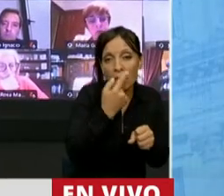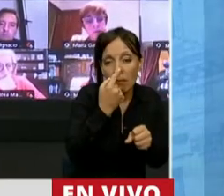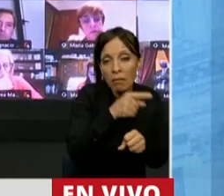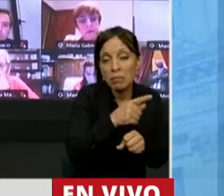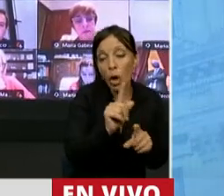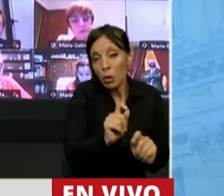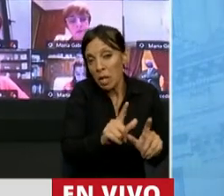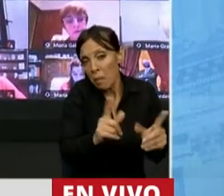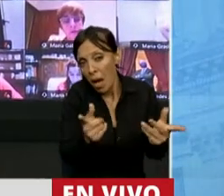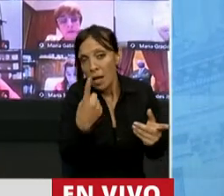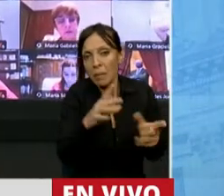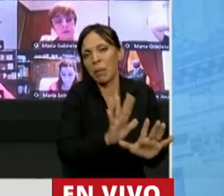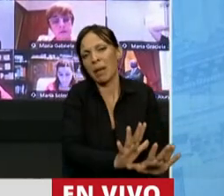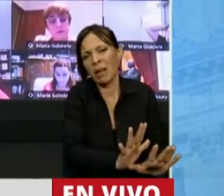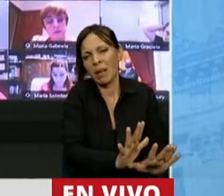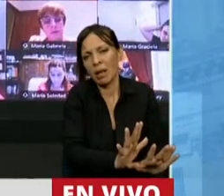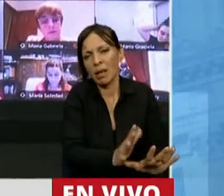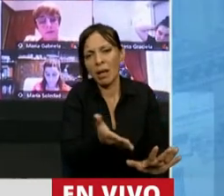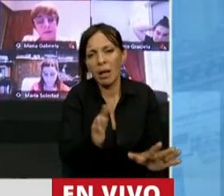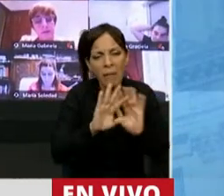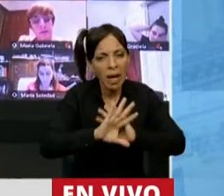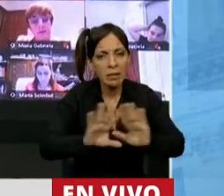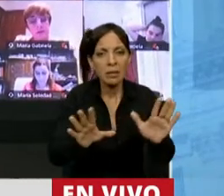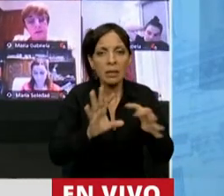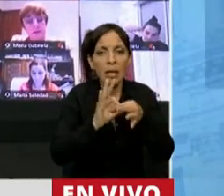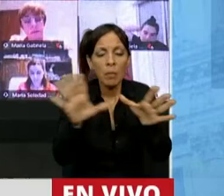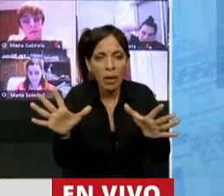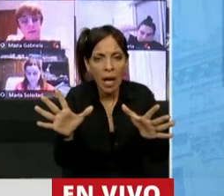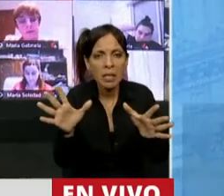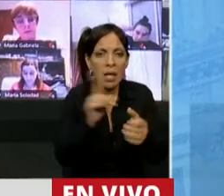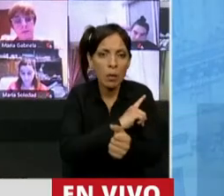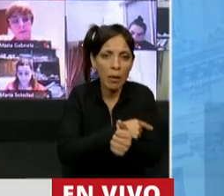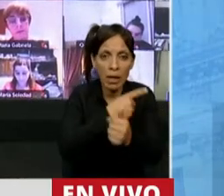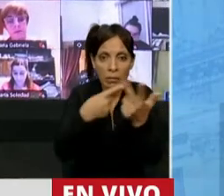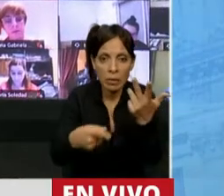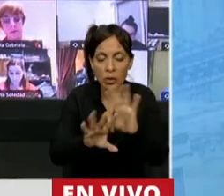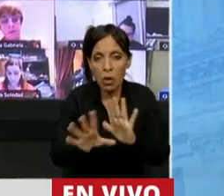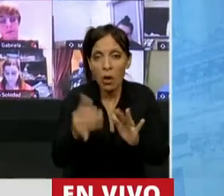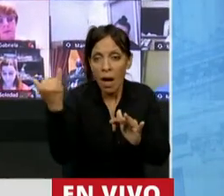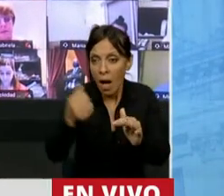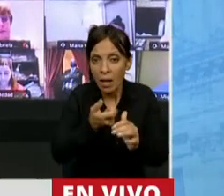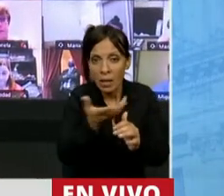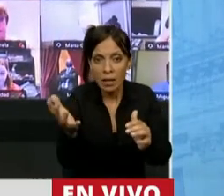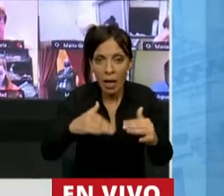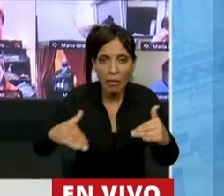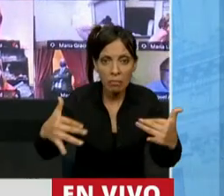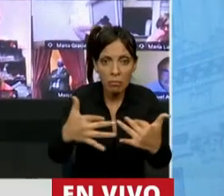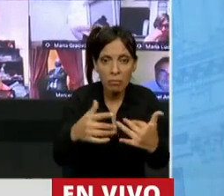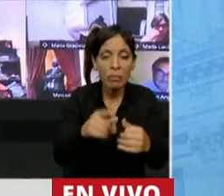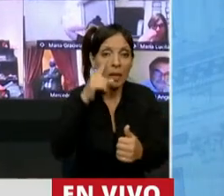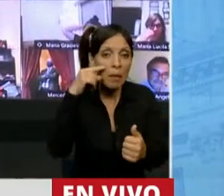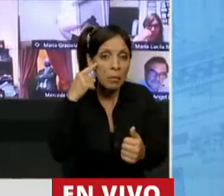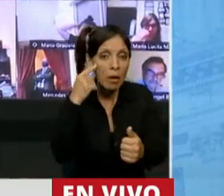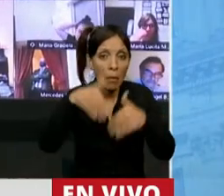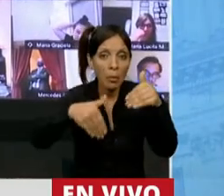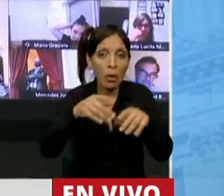está mal, pero dejen el juego de la democracia, de los poderes. Tenemos quórum, tenemos mayoría, Alberto Fernández, la vota